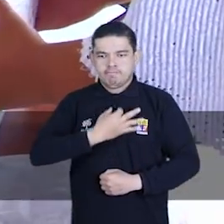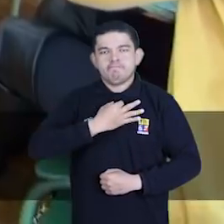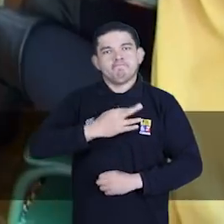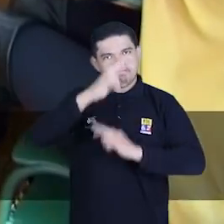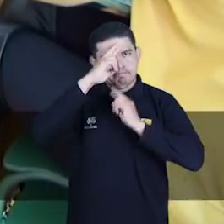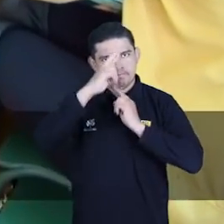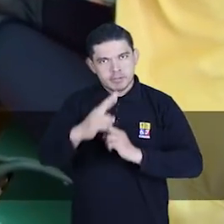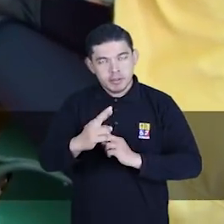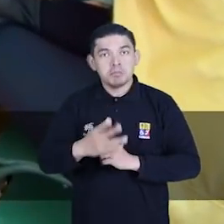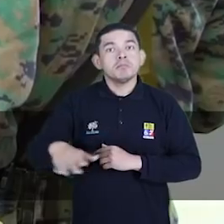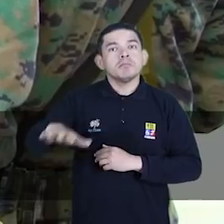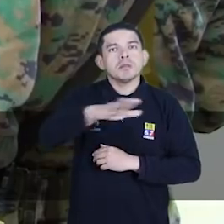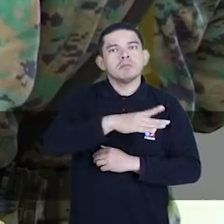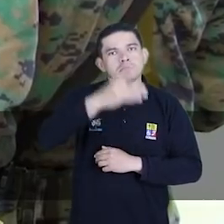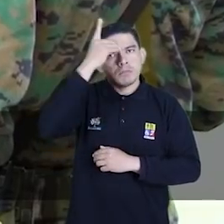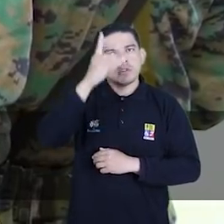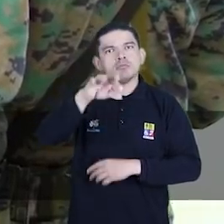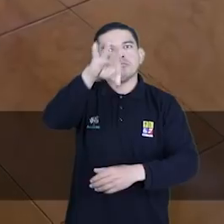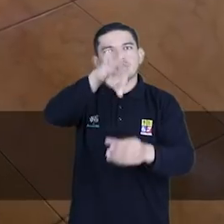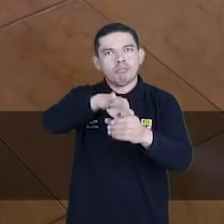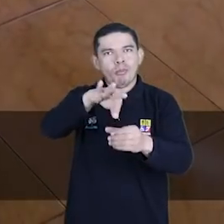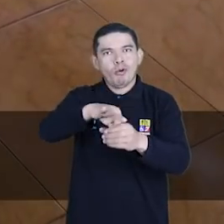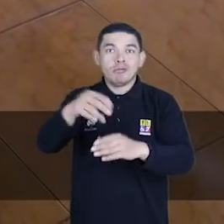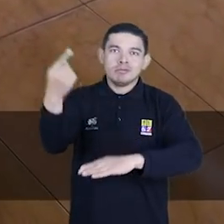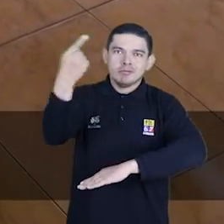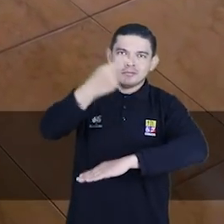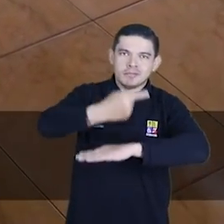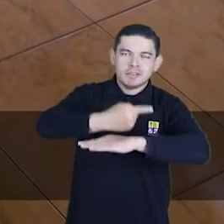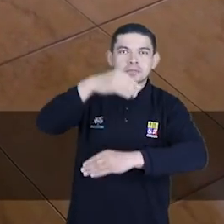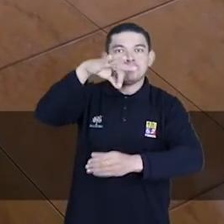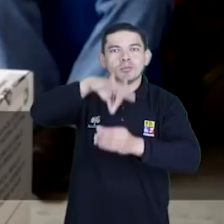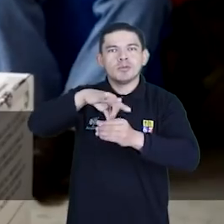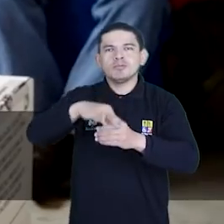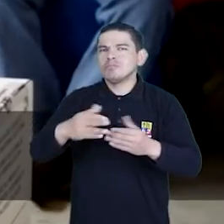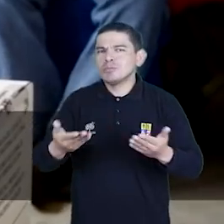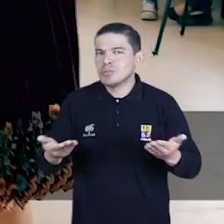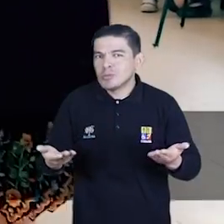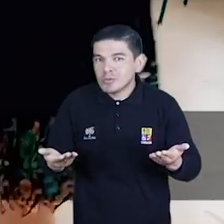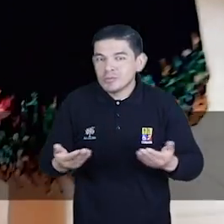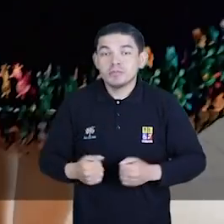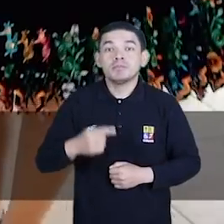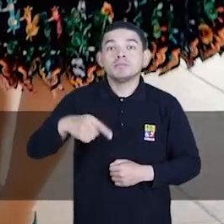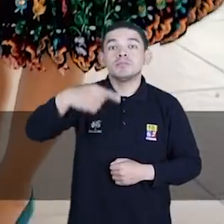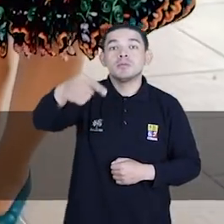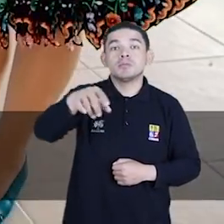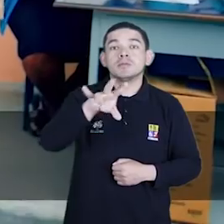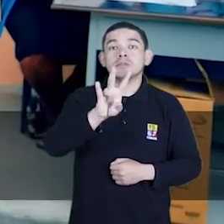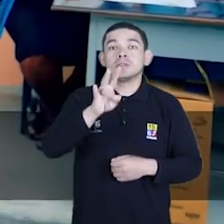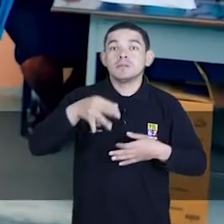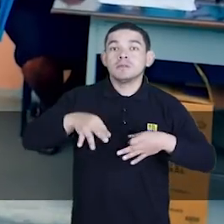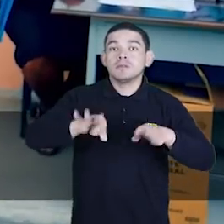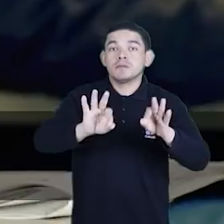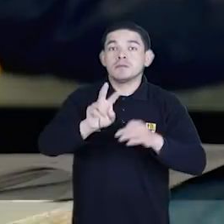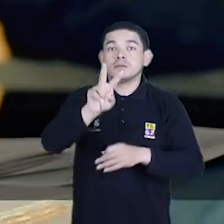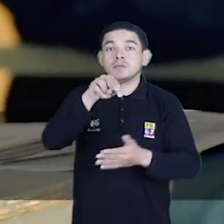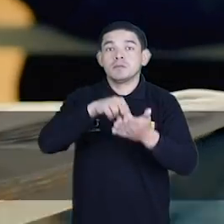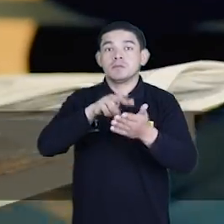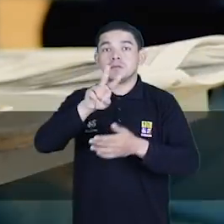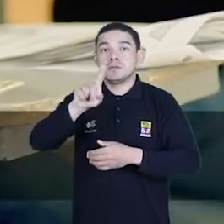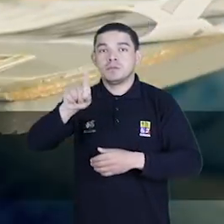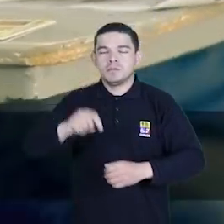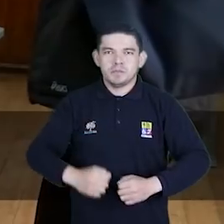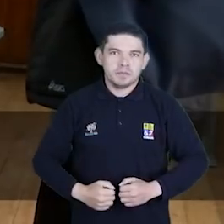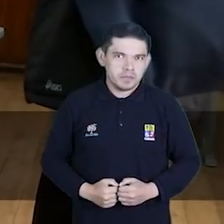ratificará el respeto a la voluntad popular expresada en las urnas en la jornada de votación del próximo 7 de febrero de 2021.